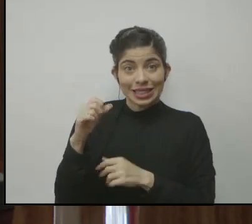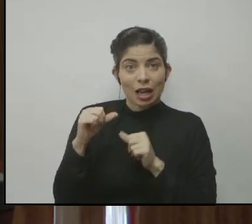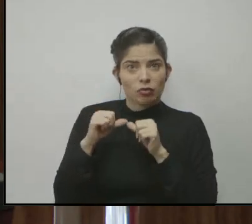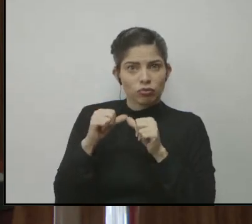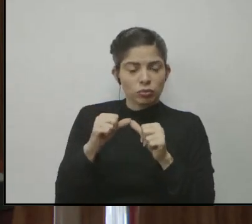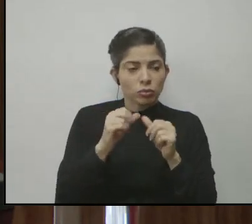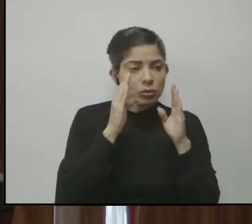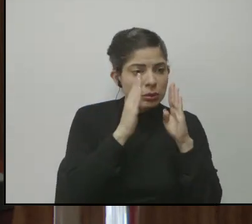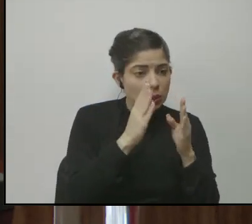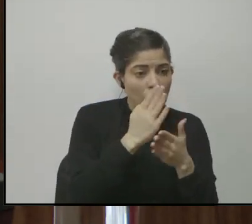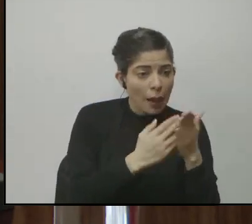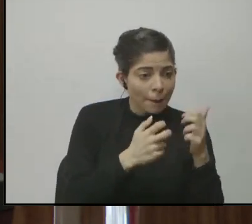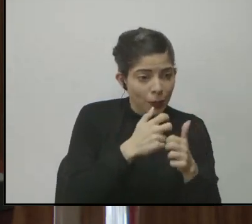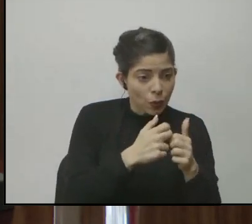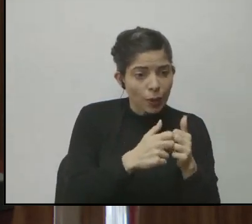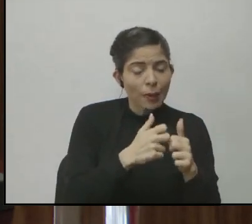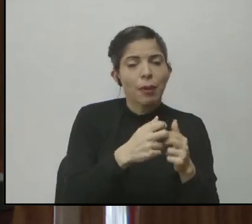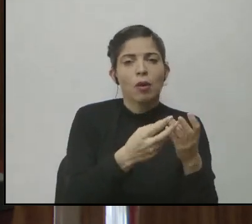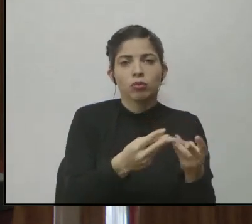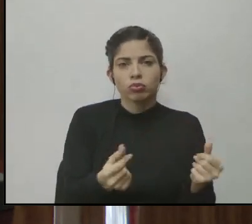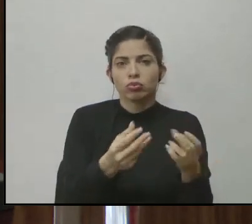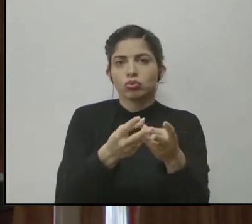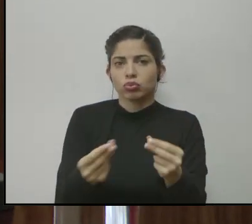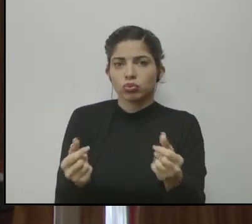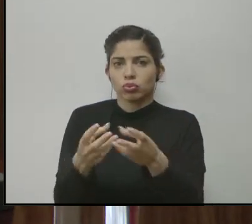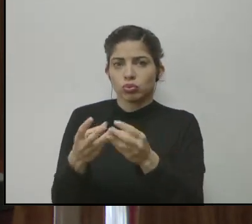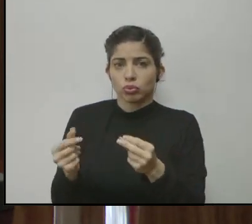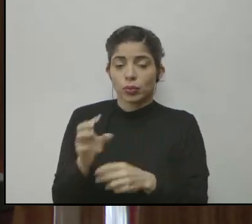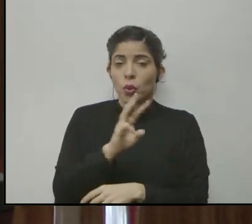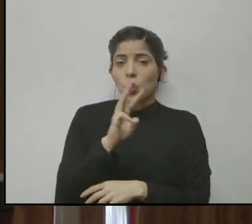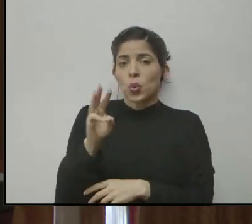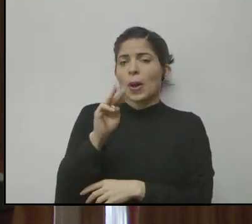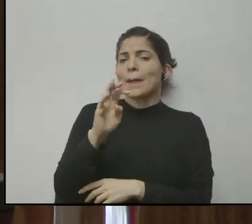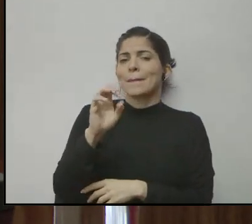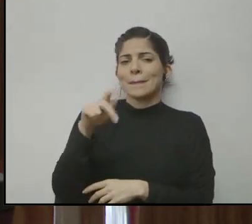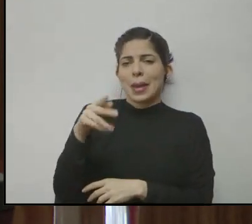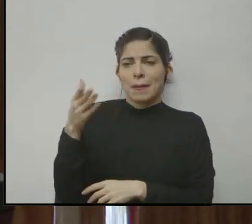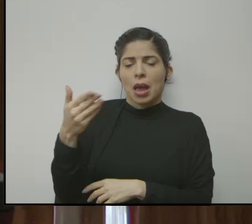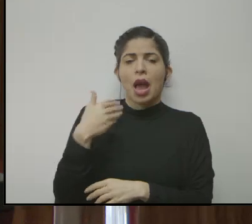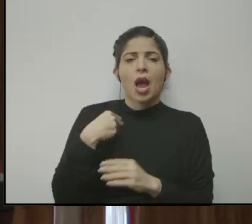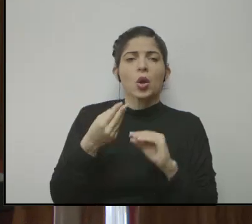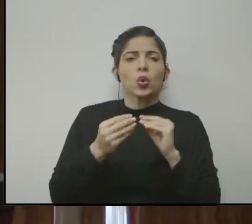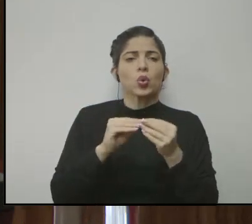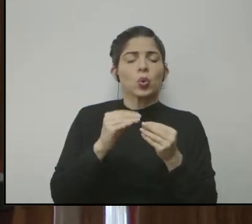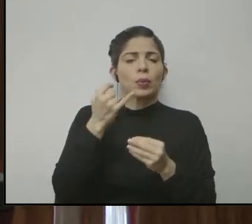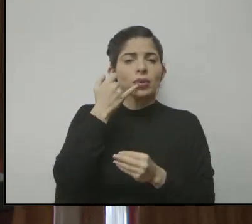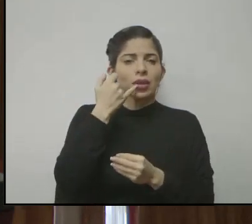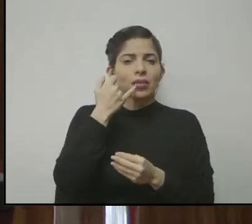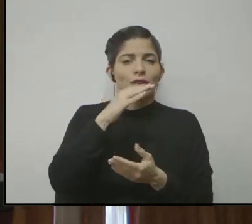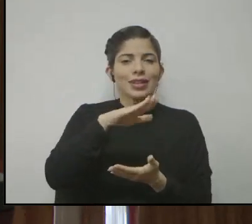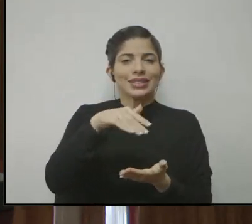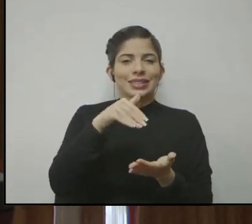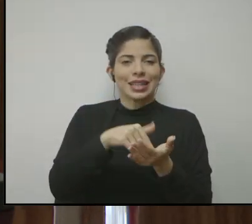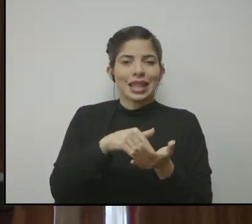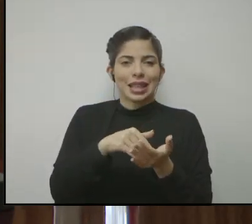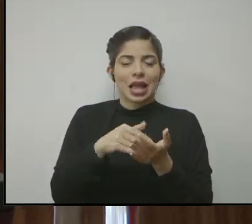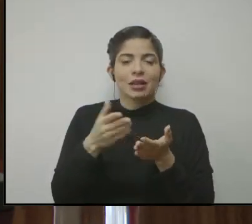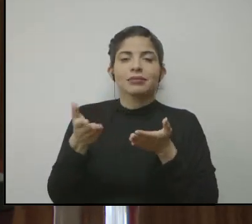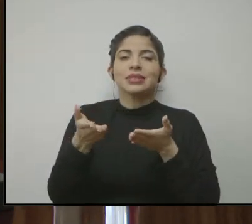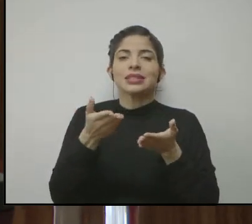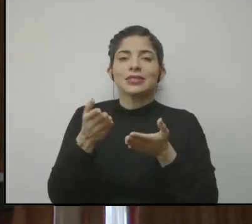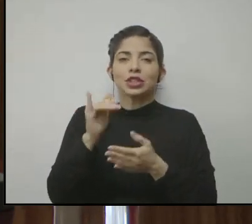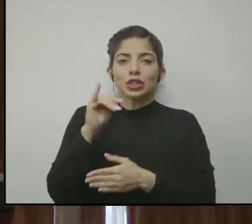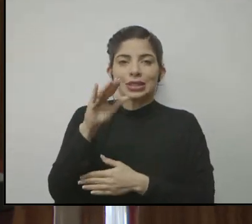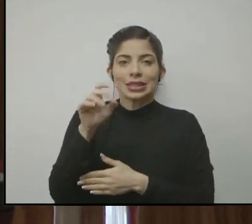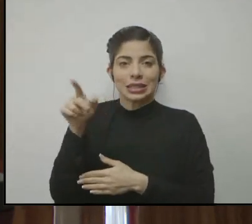resolviendo esas situaciones específicamente. En la página del MEP está el número de la central de la mesa de servicio del